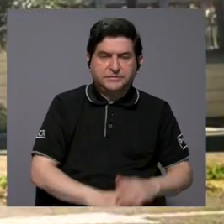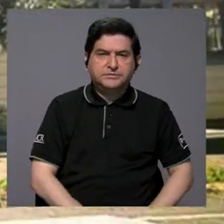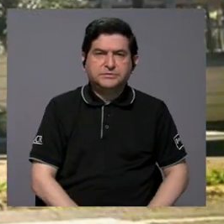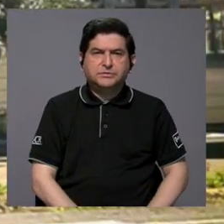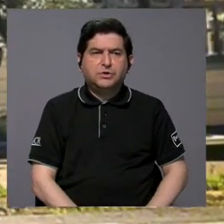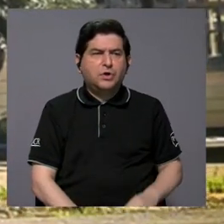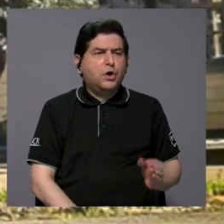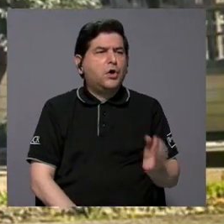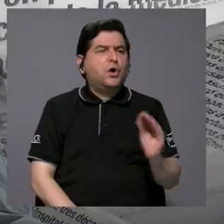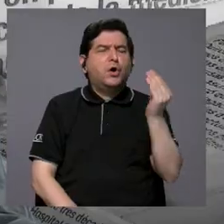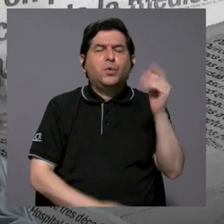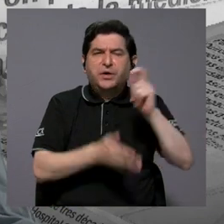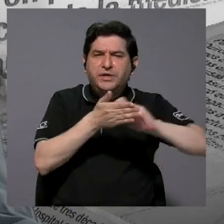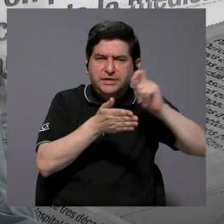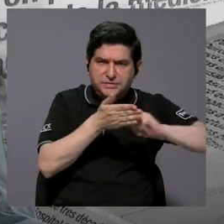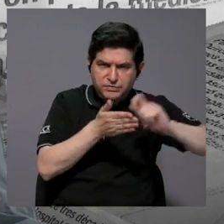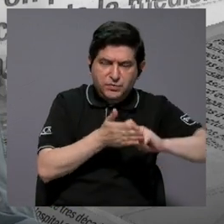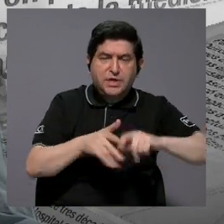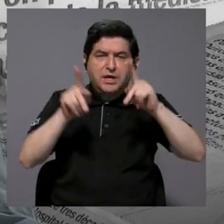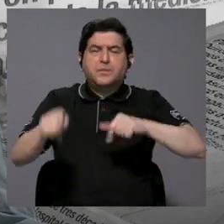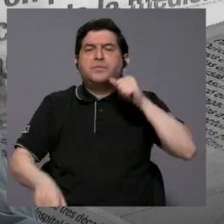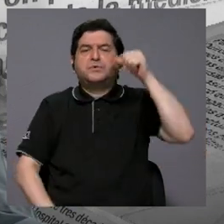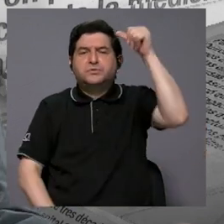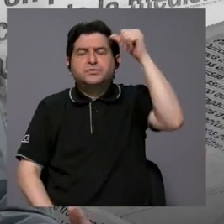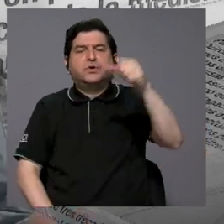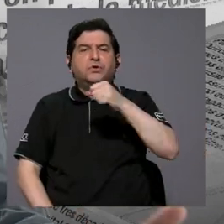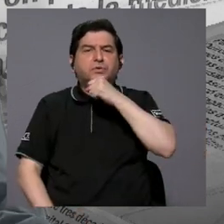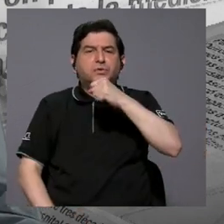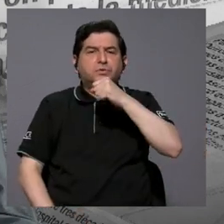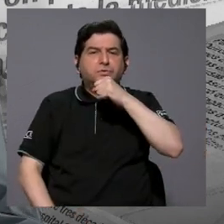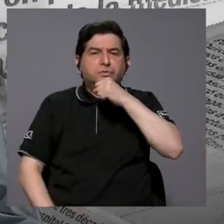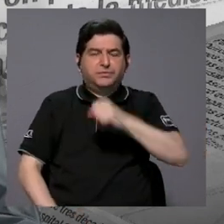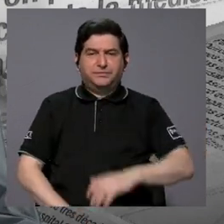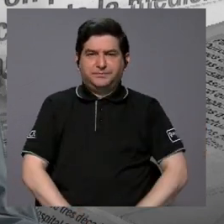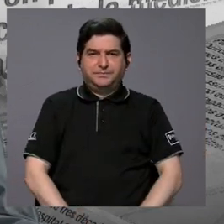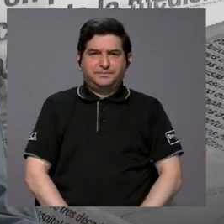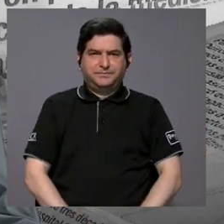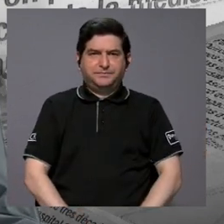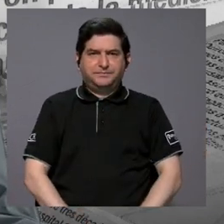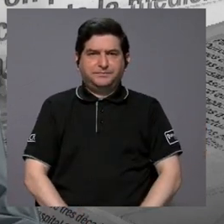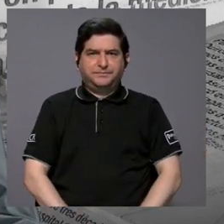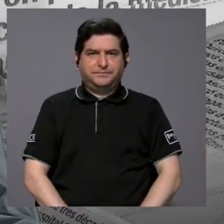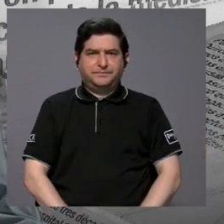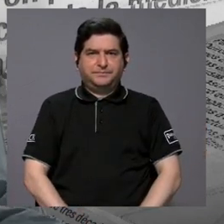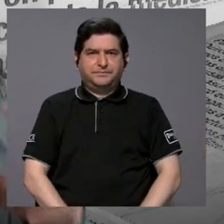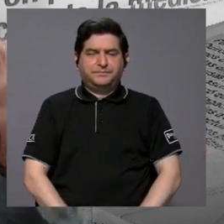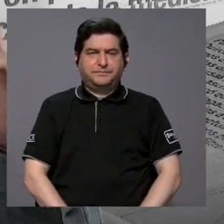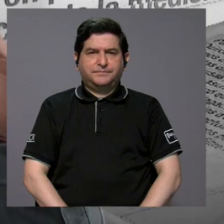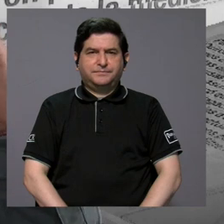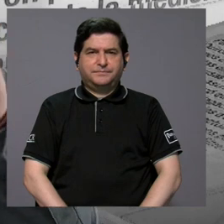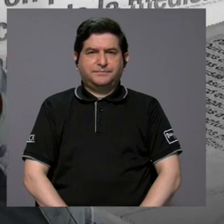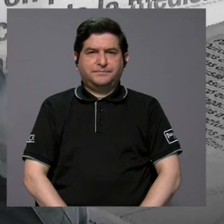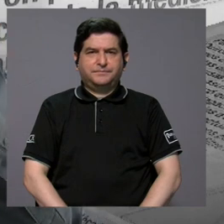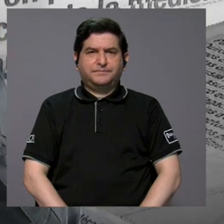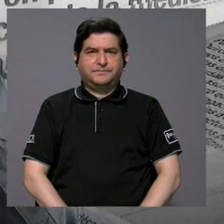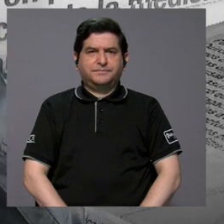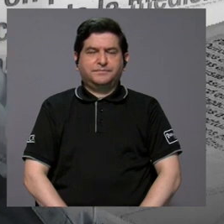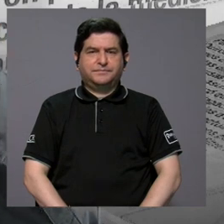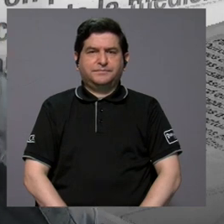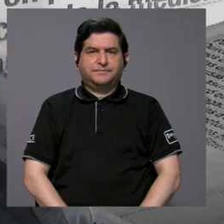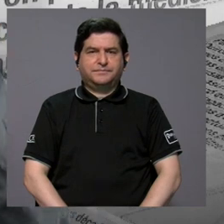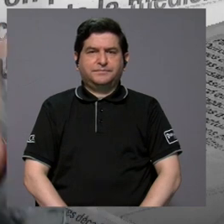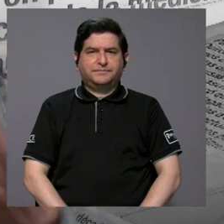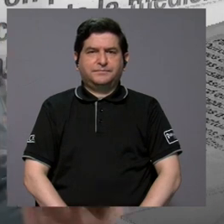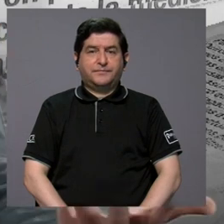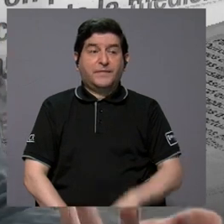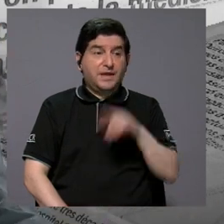jóvenes de escuela hasta personas adultas mayores, y ha